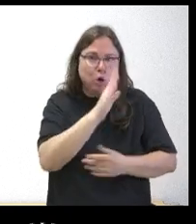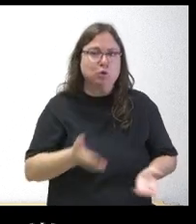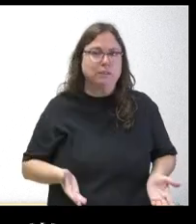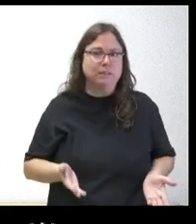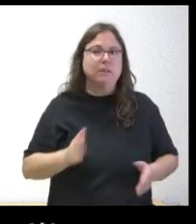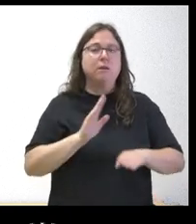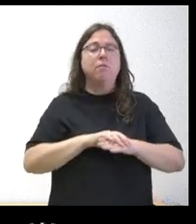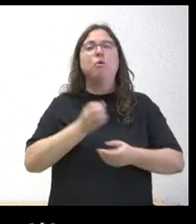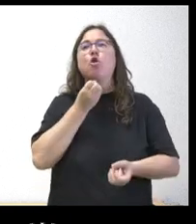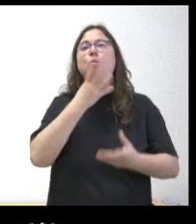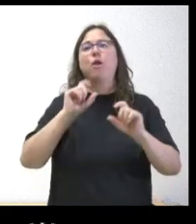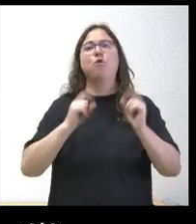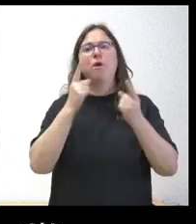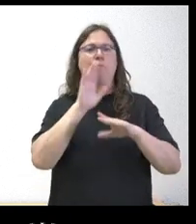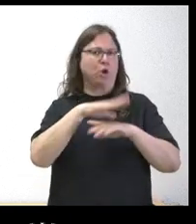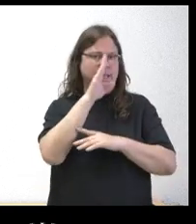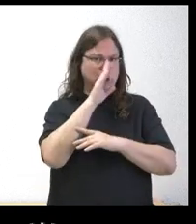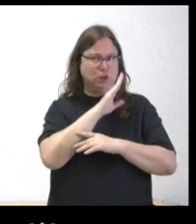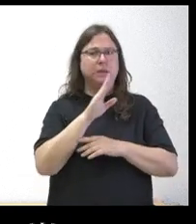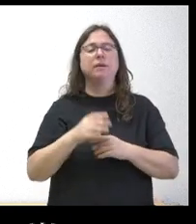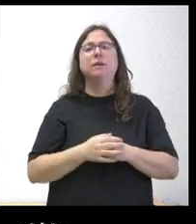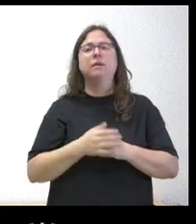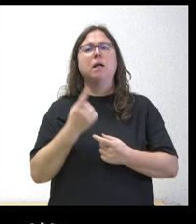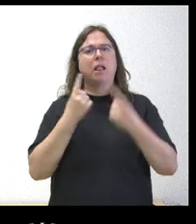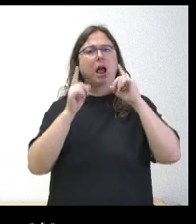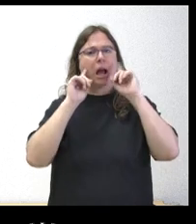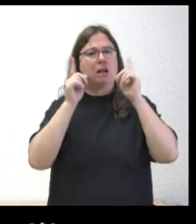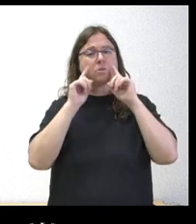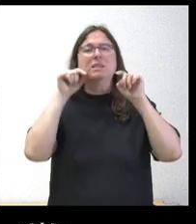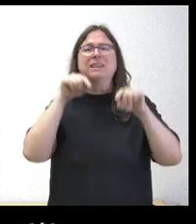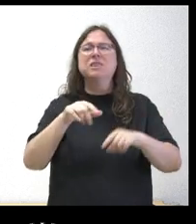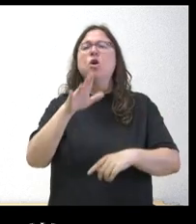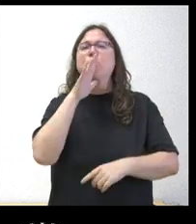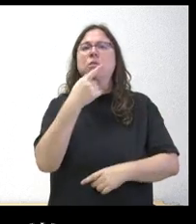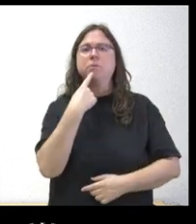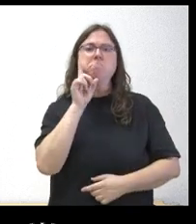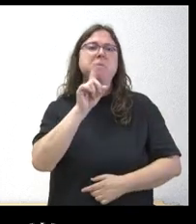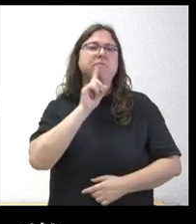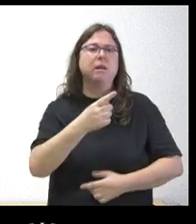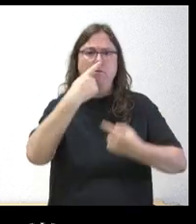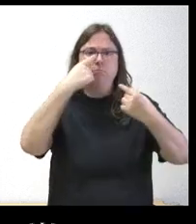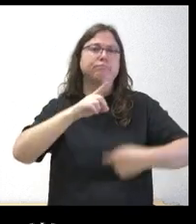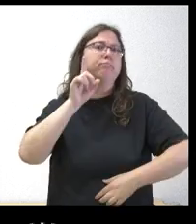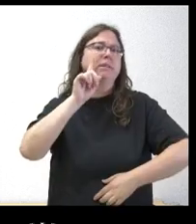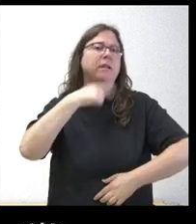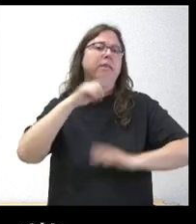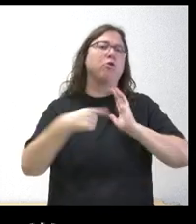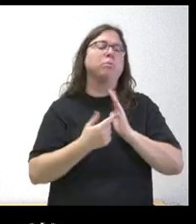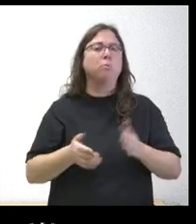oficiales de la Junta de Castilla y León como ha habido varios casos y no en este caso por qué se miente institucionalmente con esta